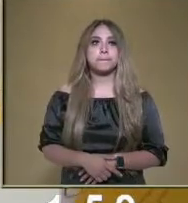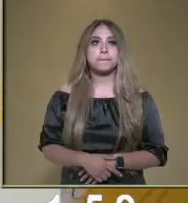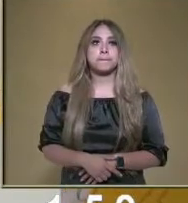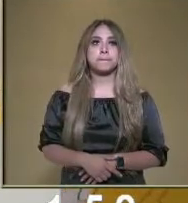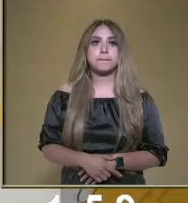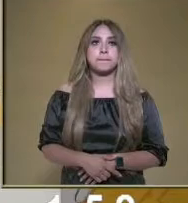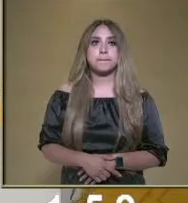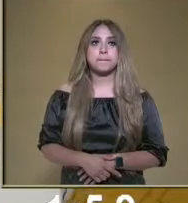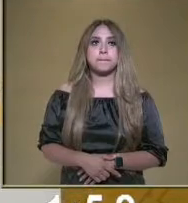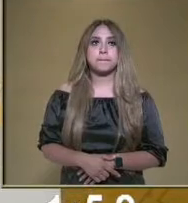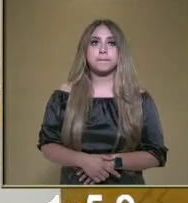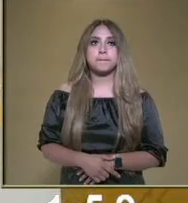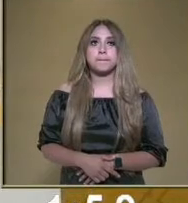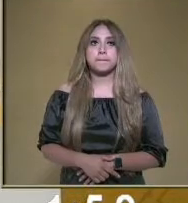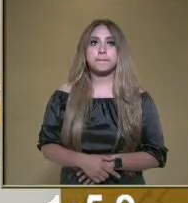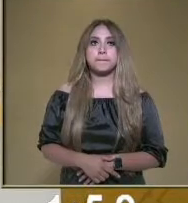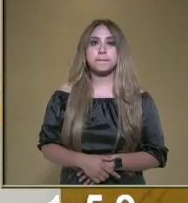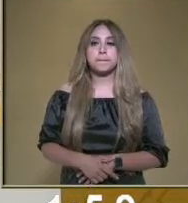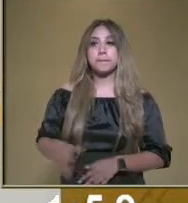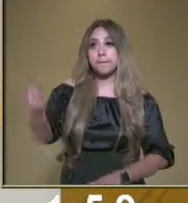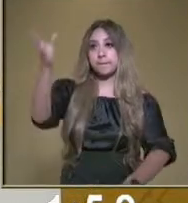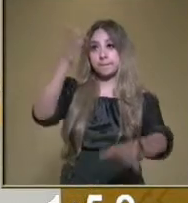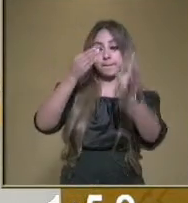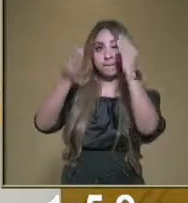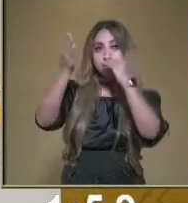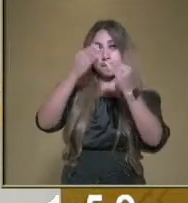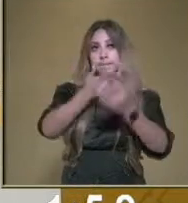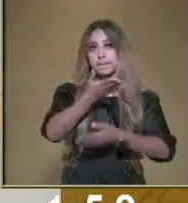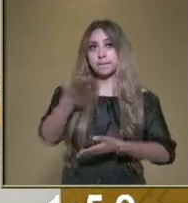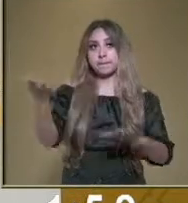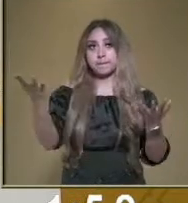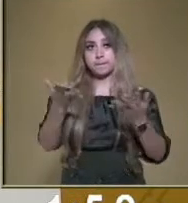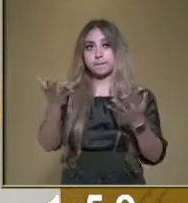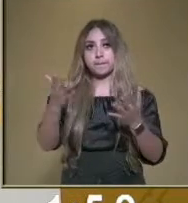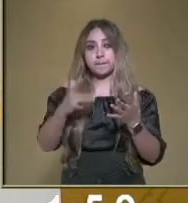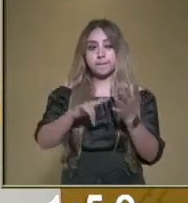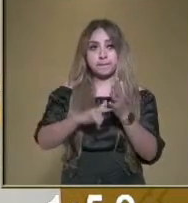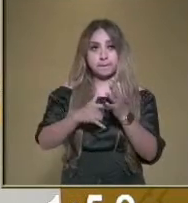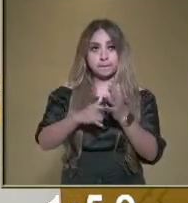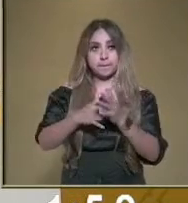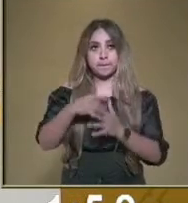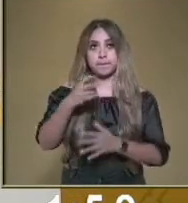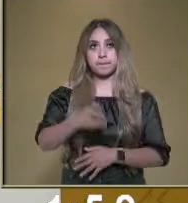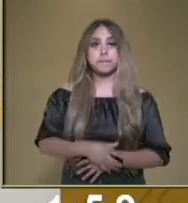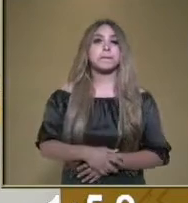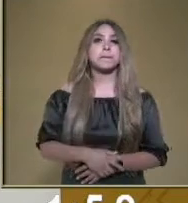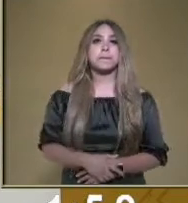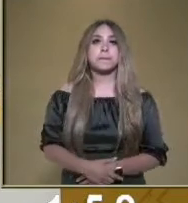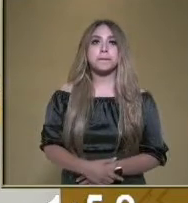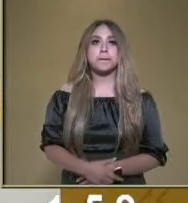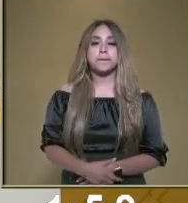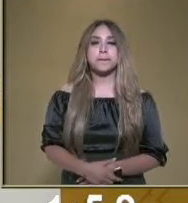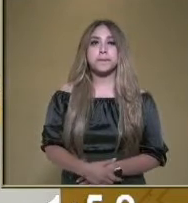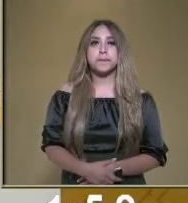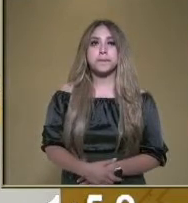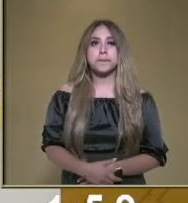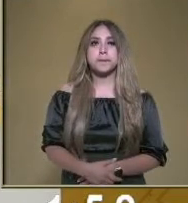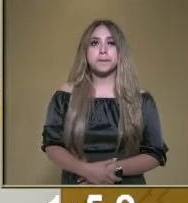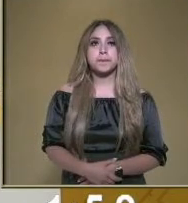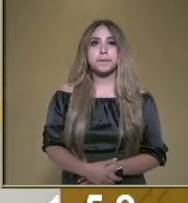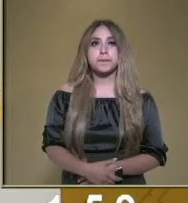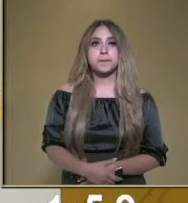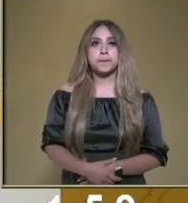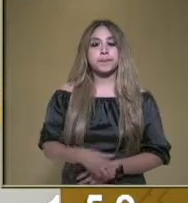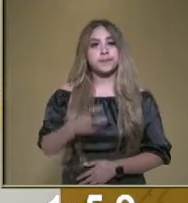Ok. Entonces, aprendimos a hacer un nuevo horario. Como el horario de clases, maestra. Así es. Claro. El horario que debemos